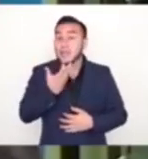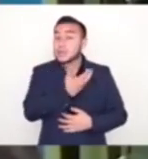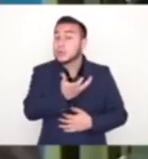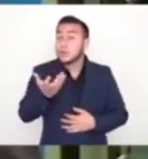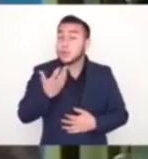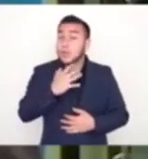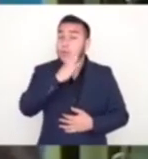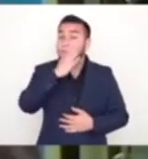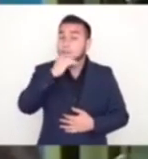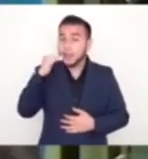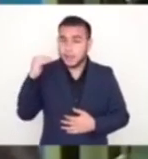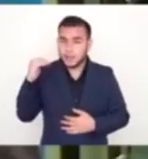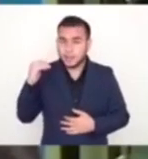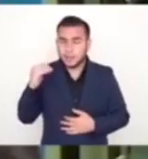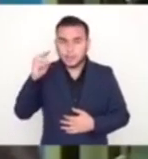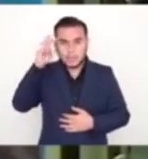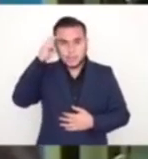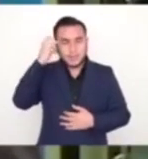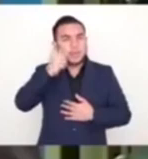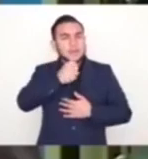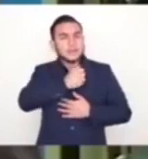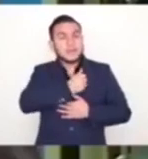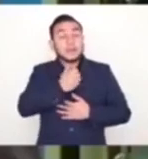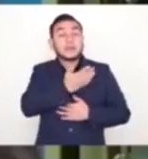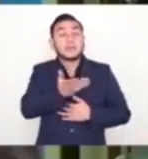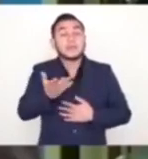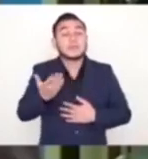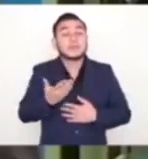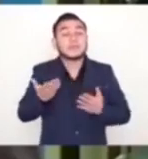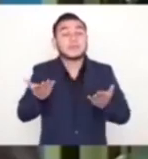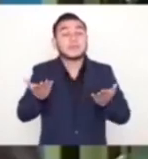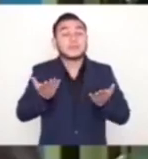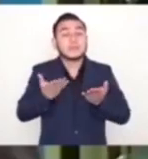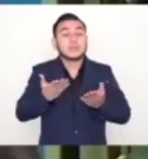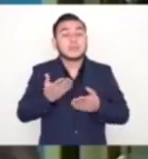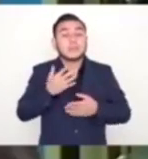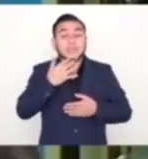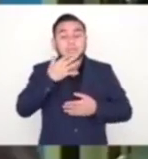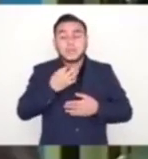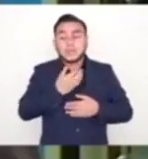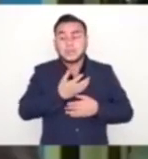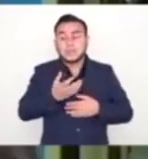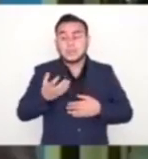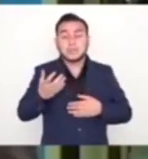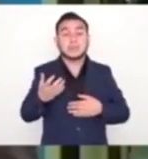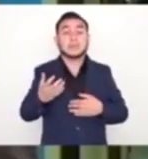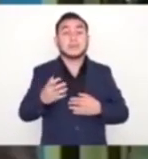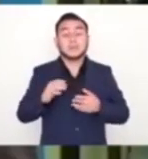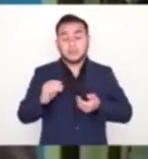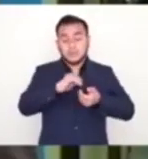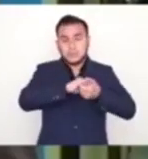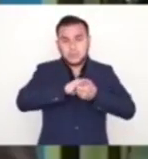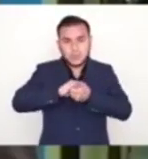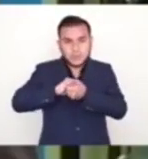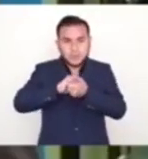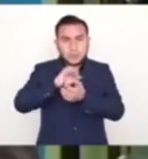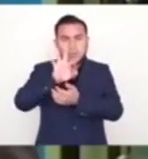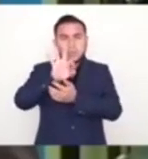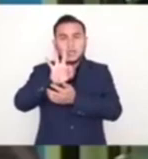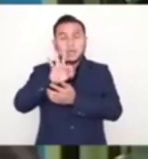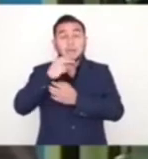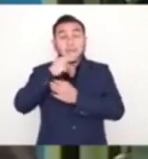mínimo de factor de responsabilidad, que es lo que en definitiva está todavía manteniendo unido, al FMLN como partido político,